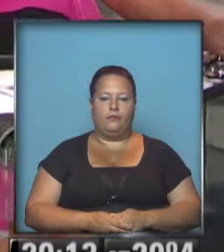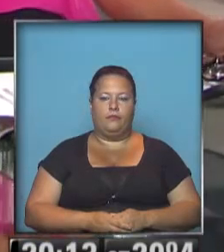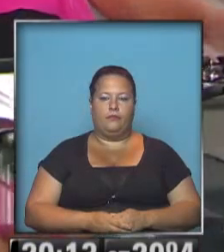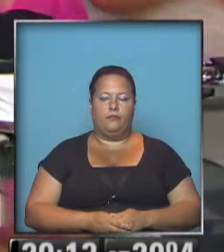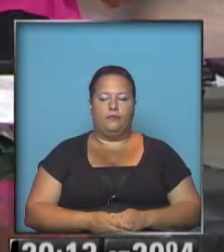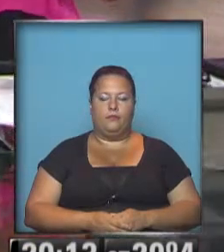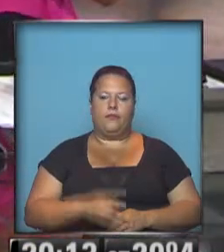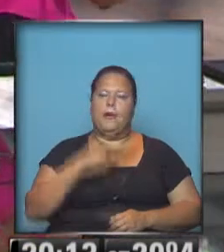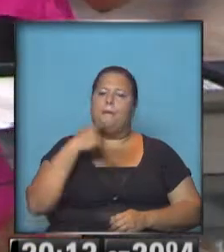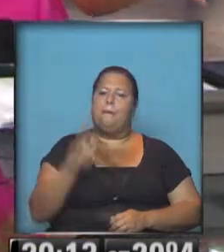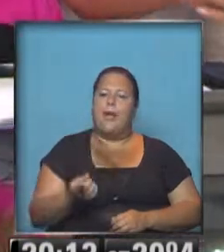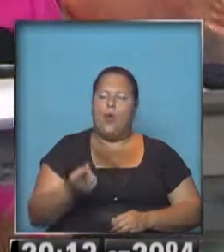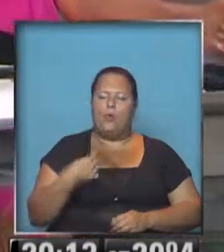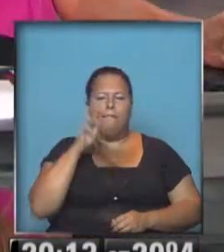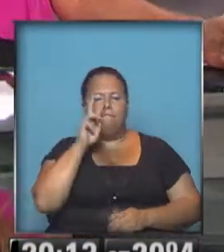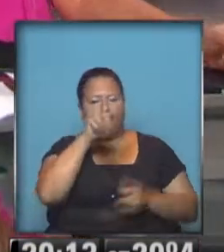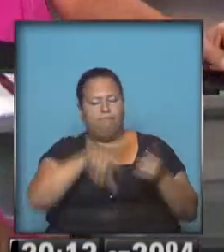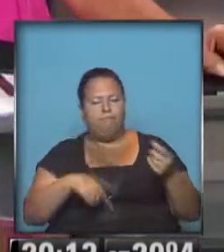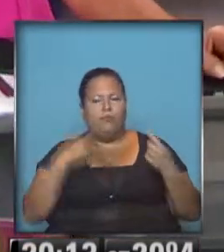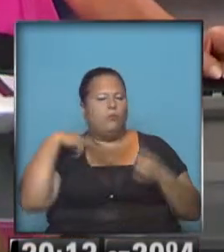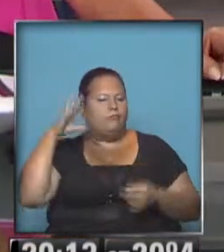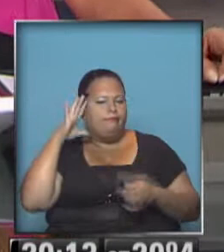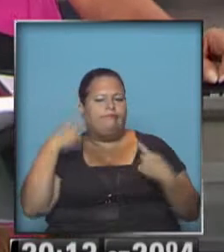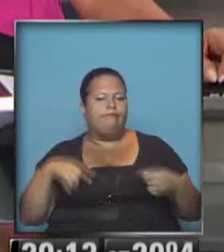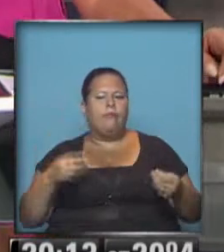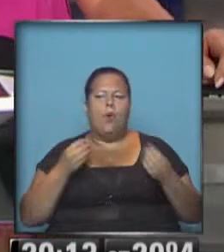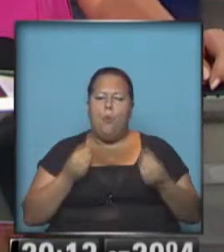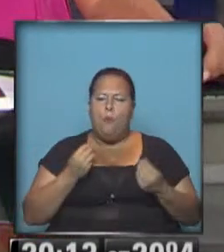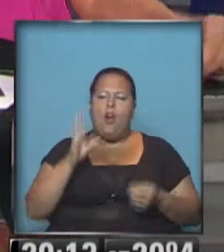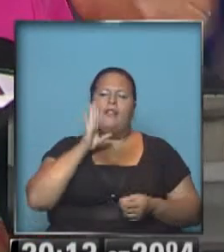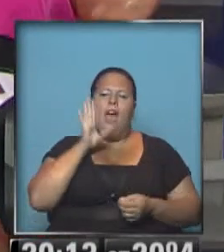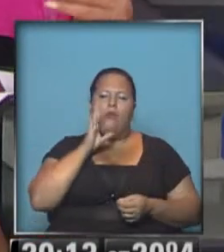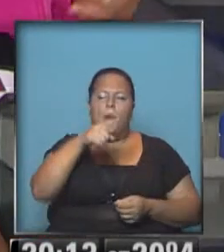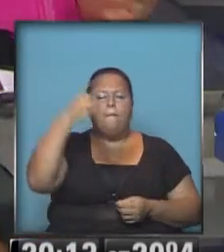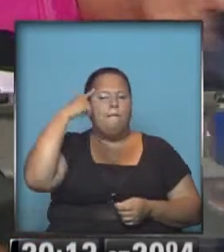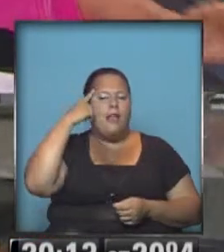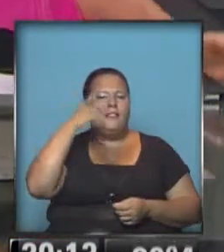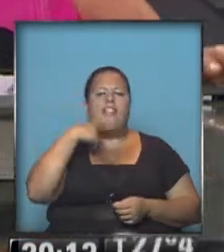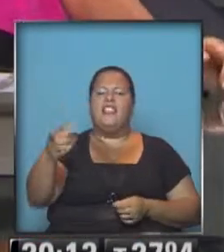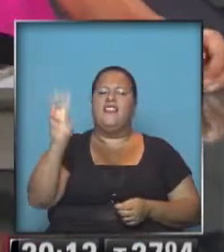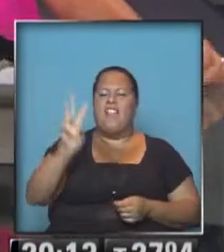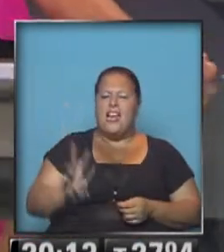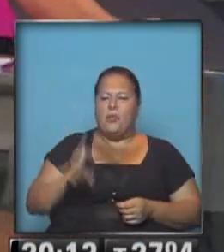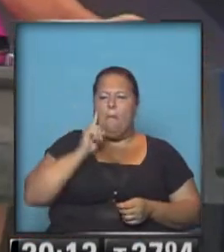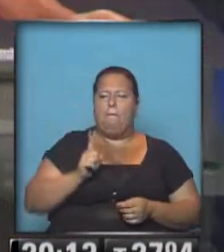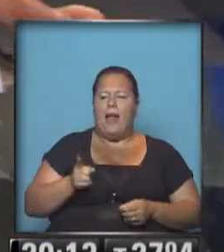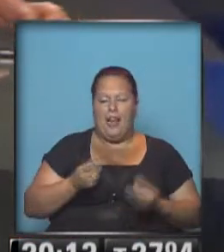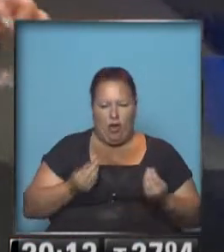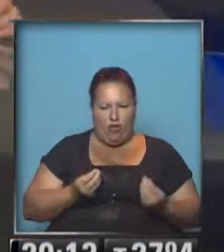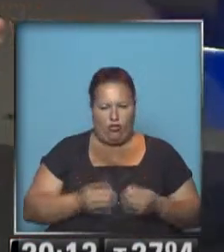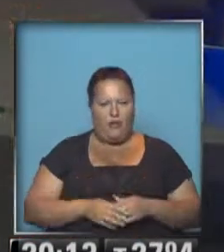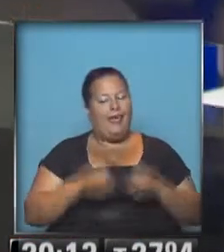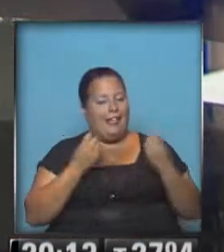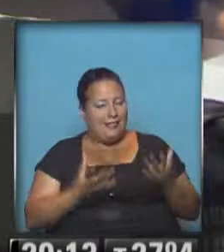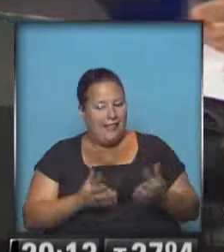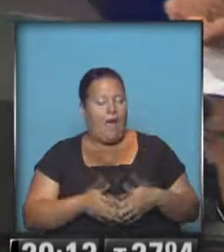La pregunta después de lo que acabamos de ver y de escuchar es por qué los Estados Unidos consideran a Venezuela una amenaza, Telma. ¿Qué